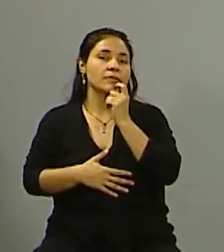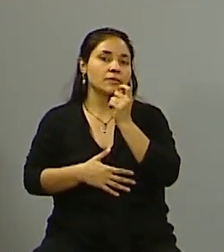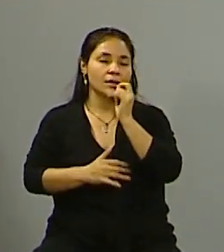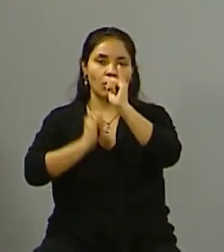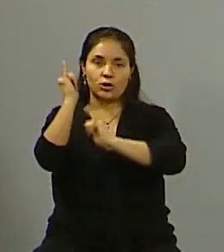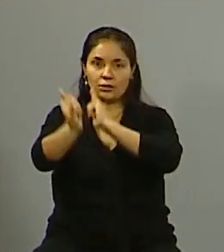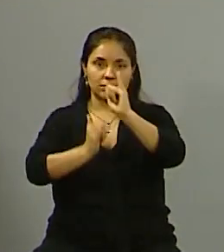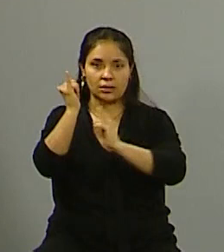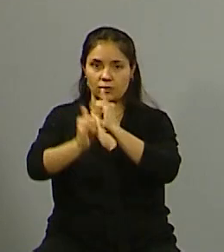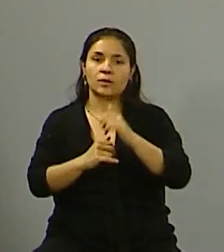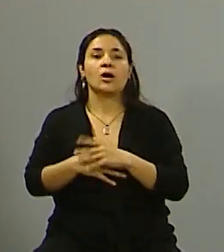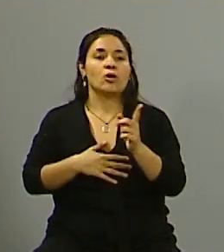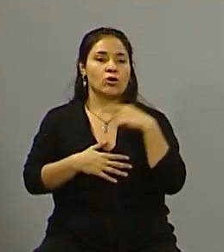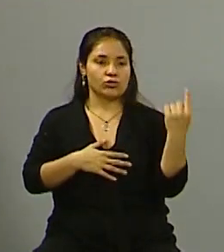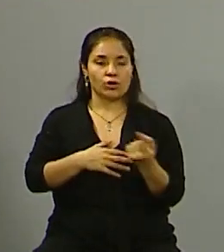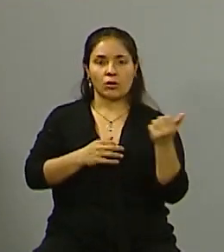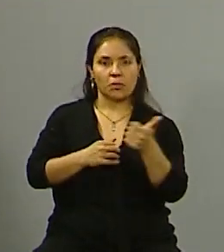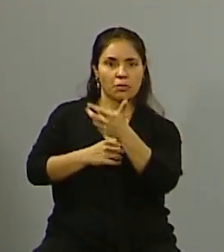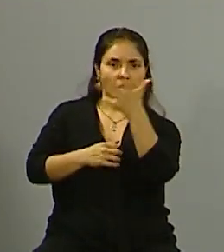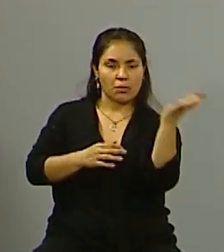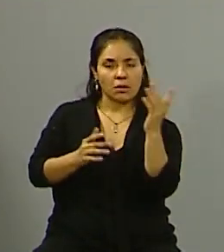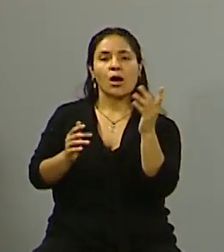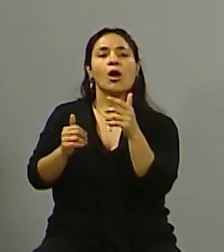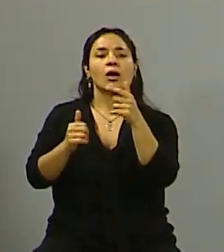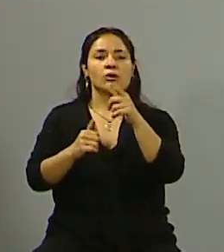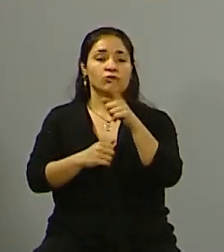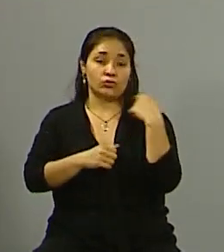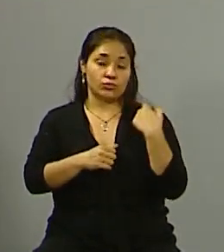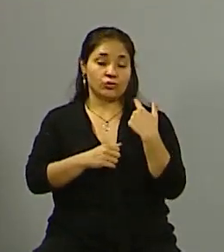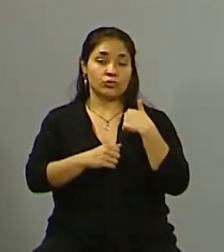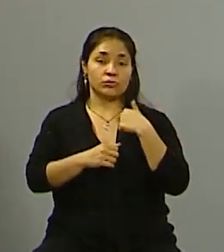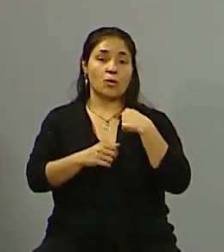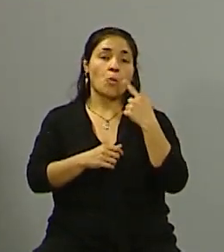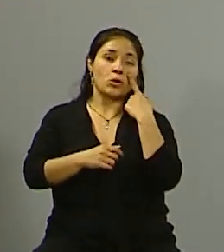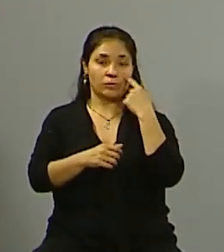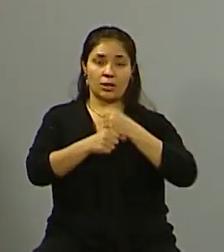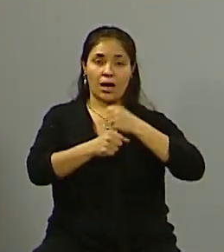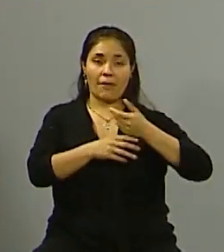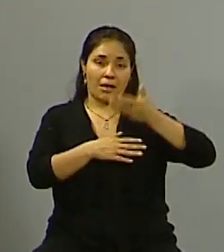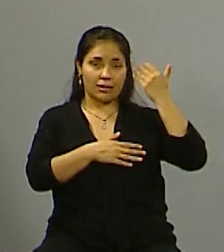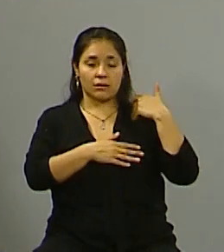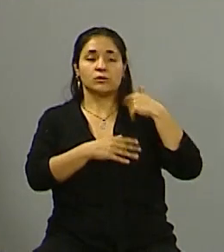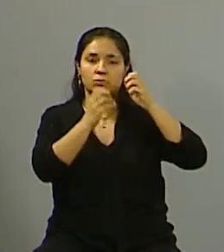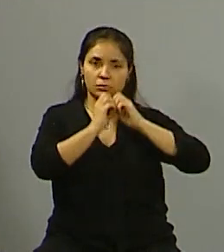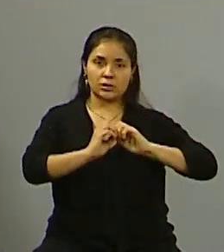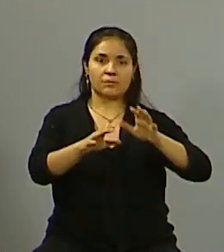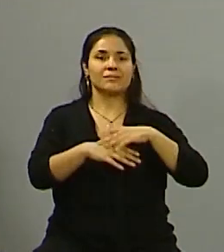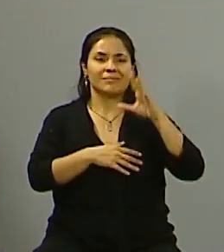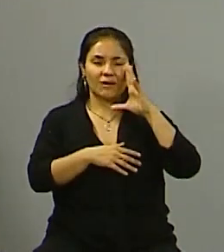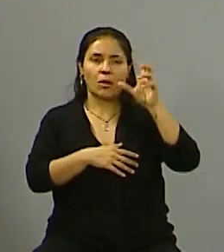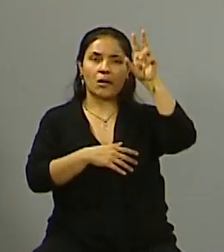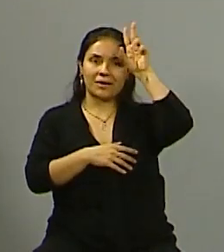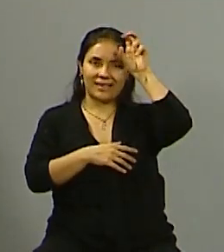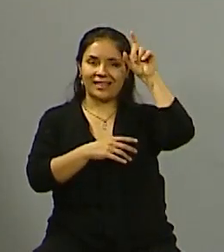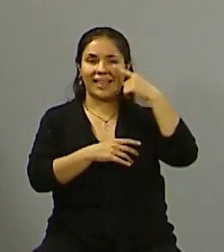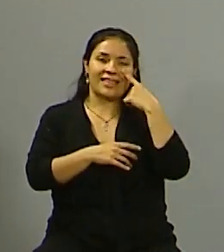déjame contarte que nosotros hicimos un censo y lo georreferenciamos. Yo todavía estaba en el municipio y empezamos. Yo recuerdo que Alfredo era intendente, hicimos